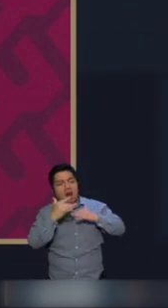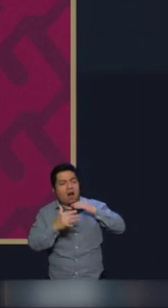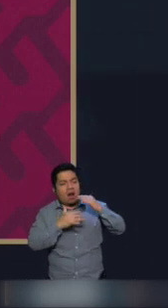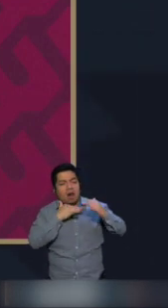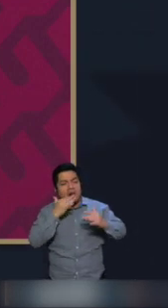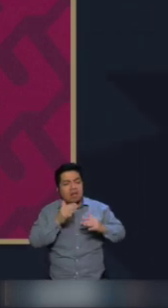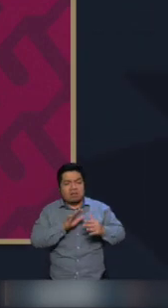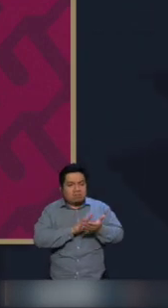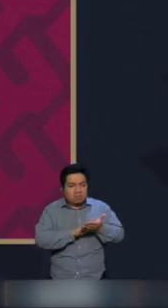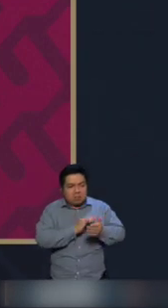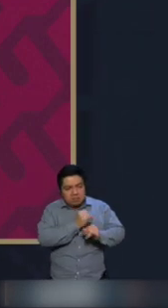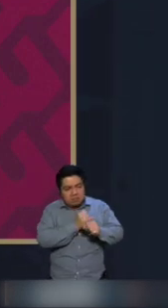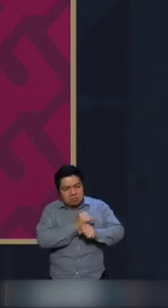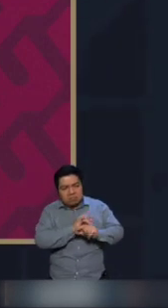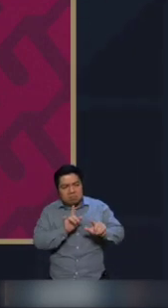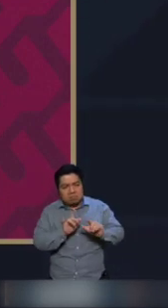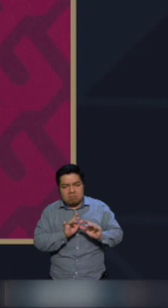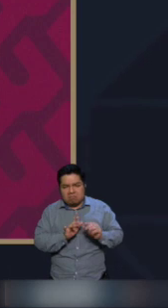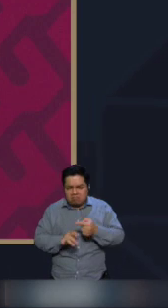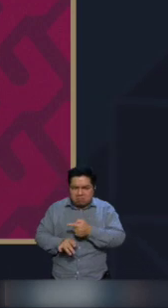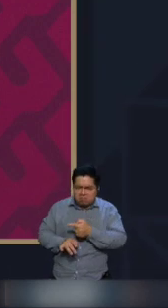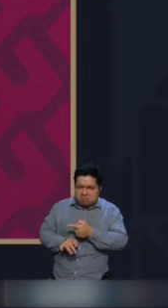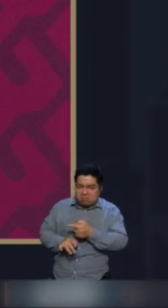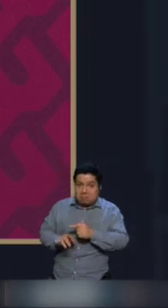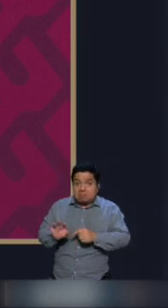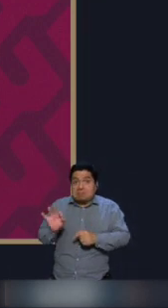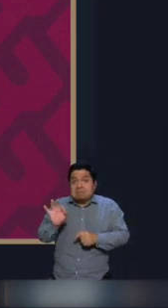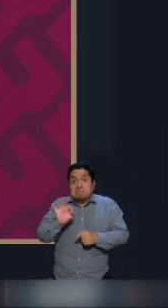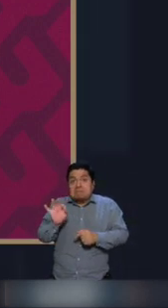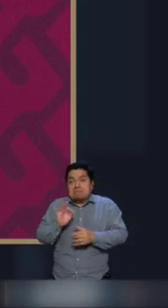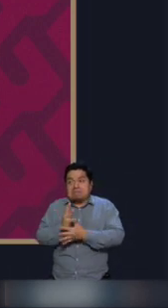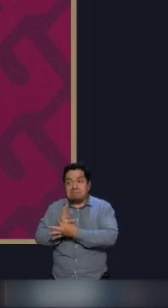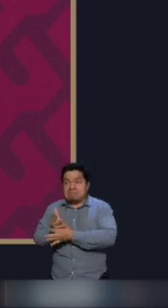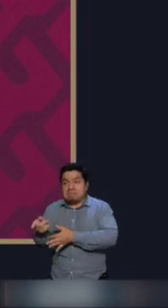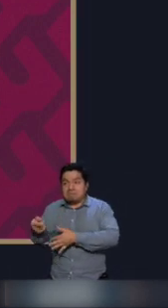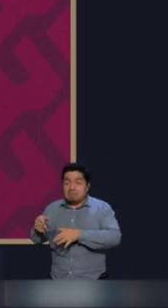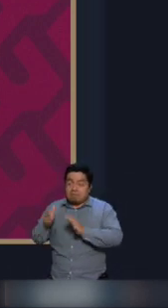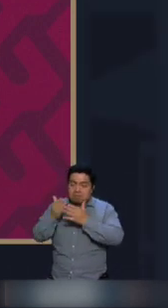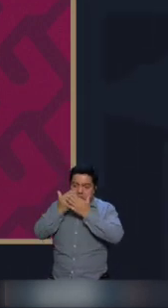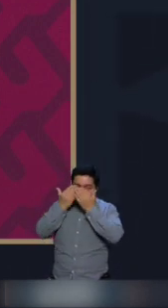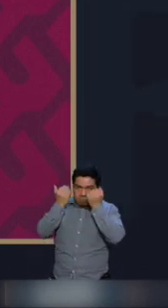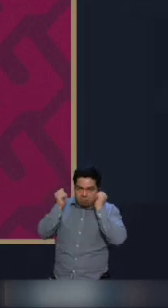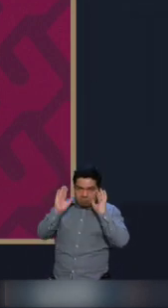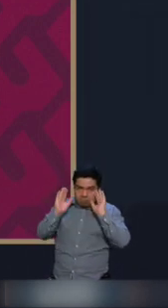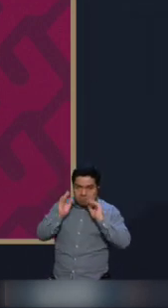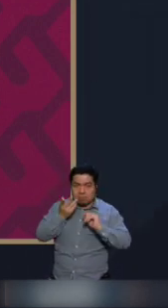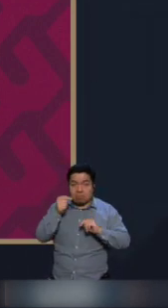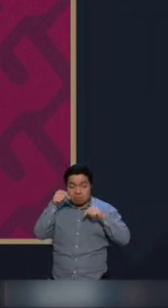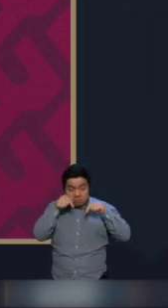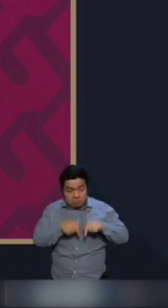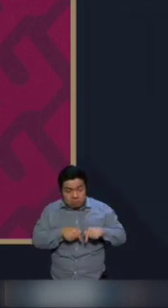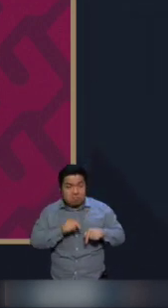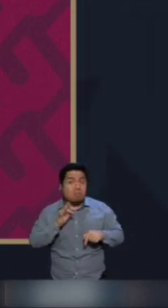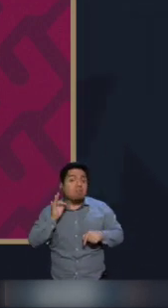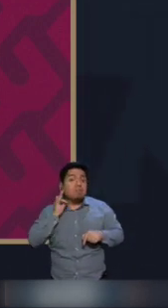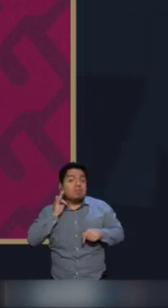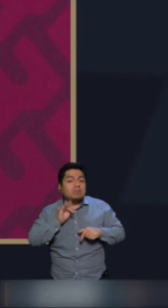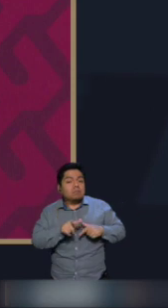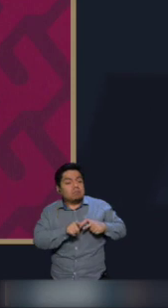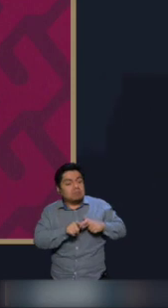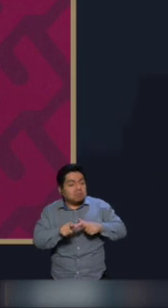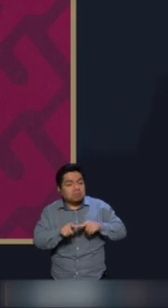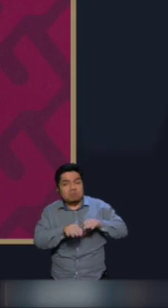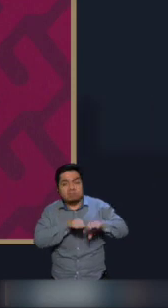inmobiliaria, digo, en una de esas, ¿verdad? Pero de todas maneras la fiscalía tendrá que hacer su